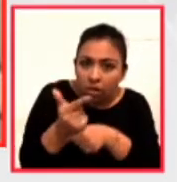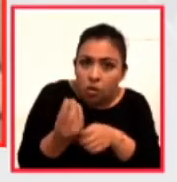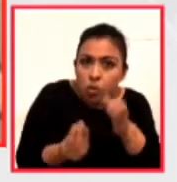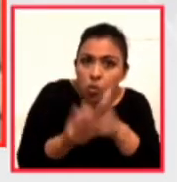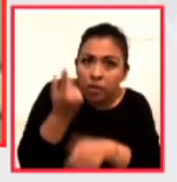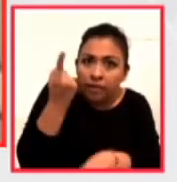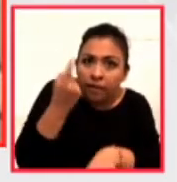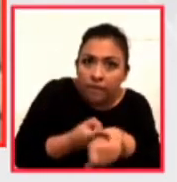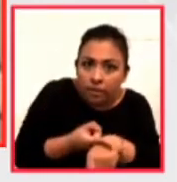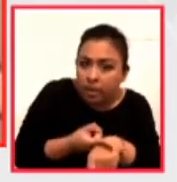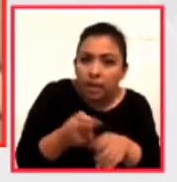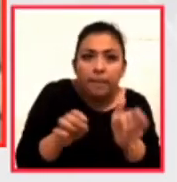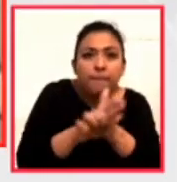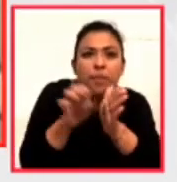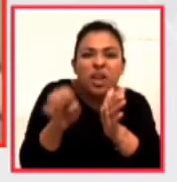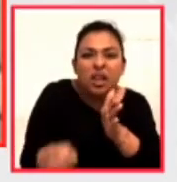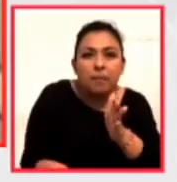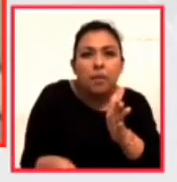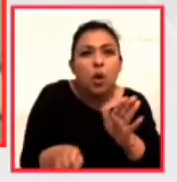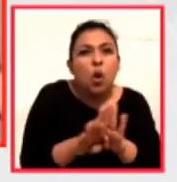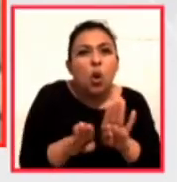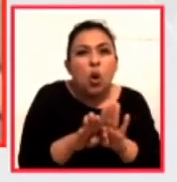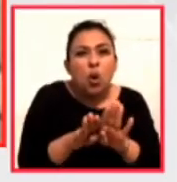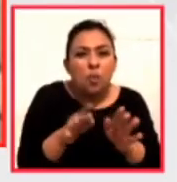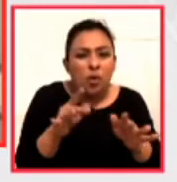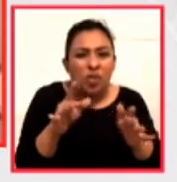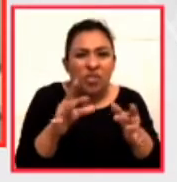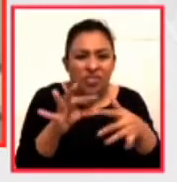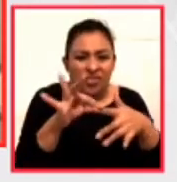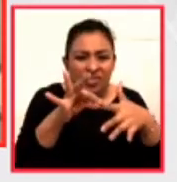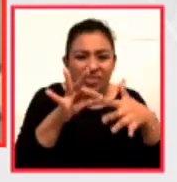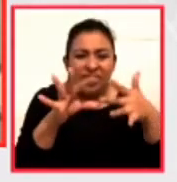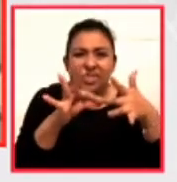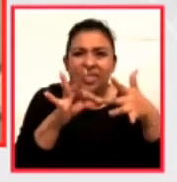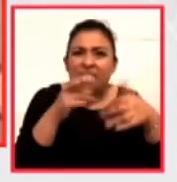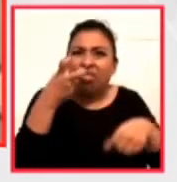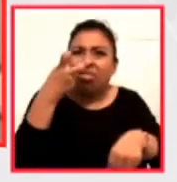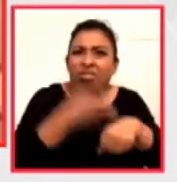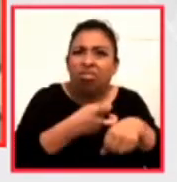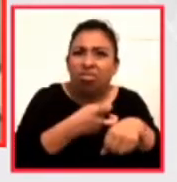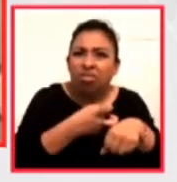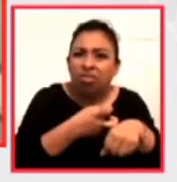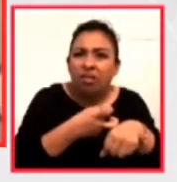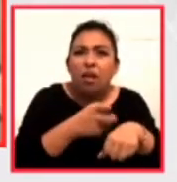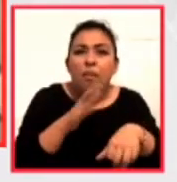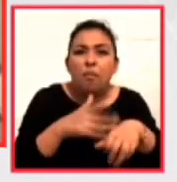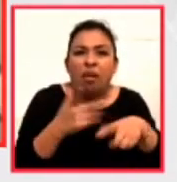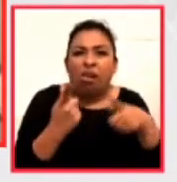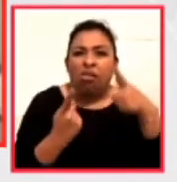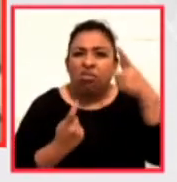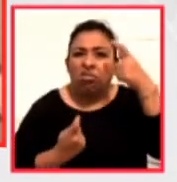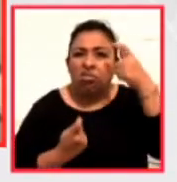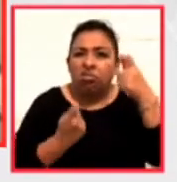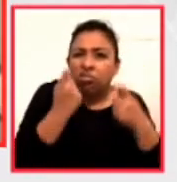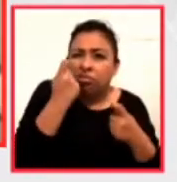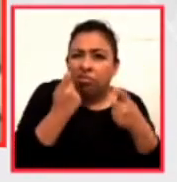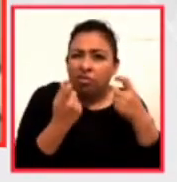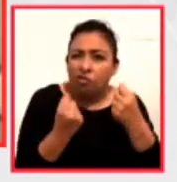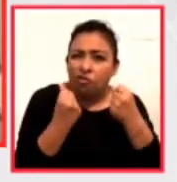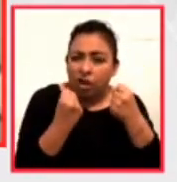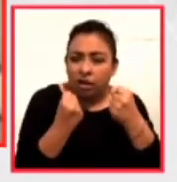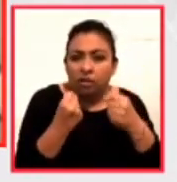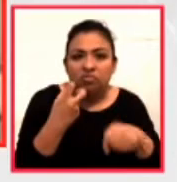como el endurecimiento de los dedos de las actrices por gesticular demasiado. La